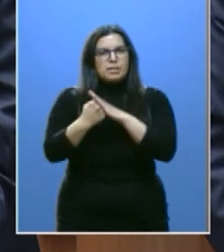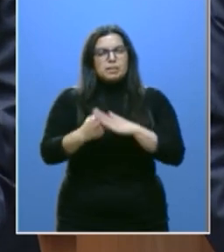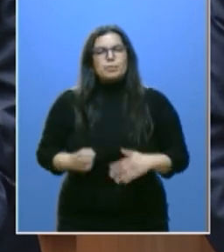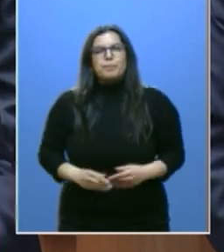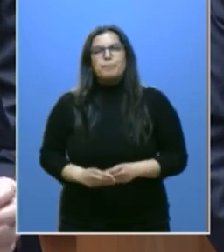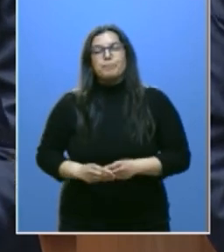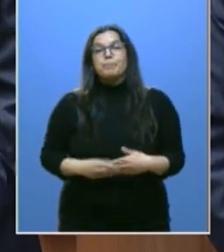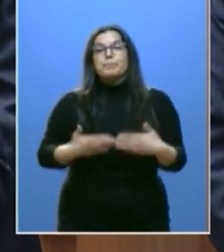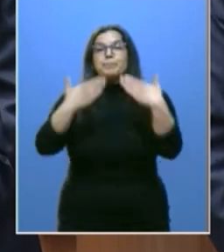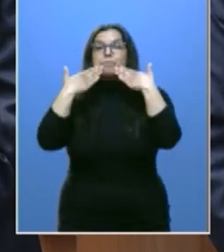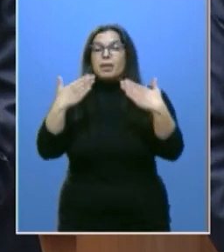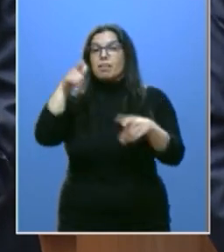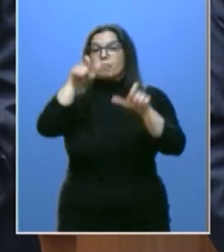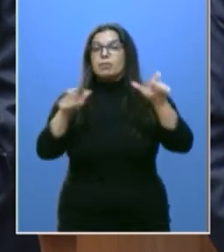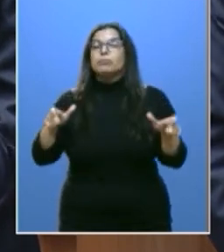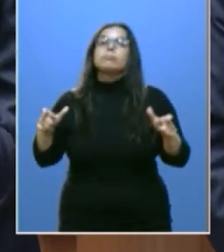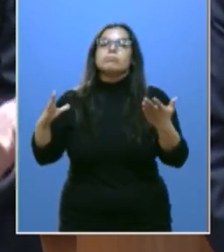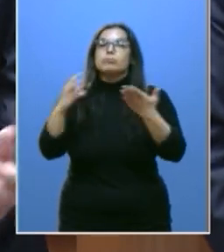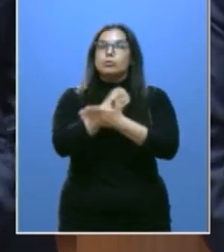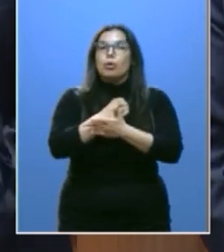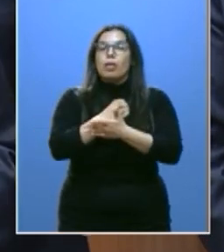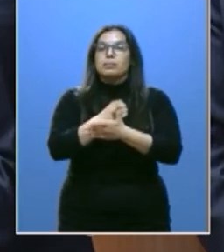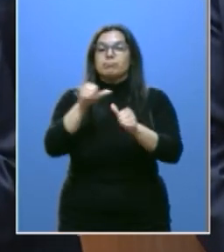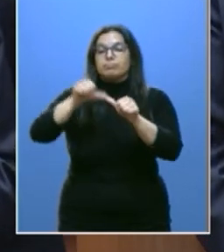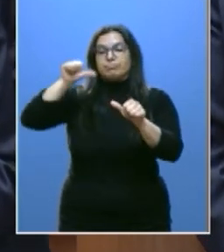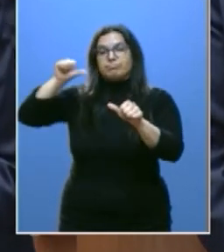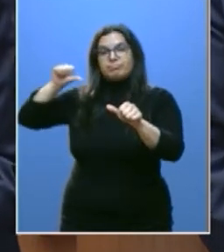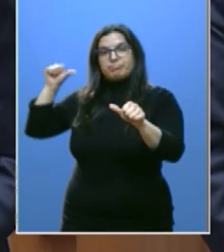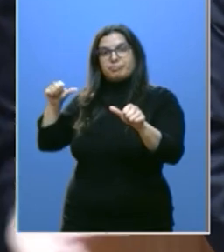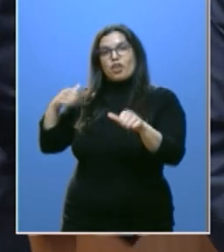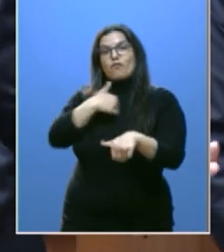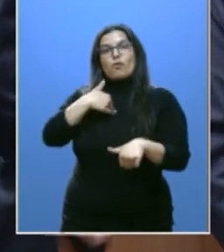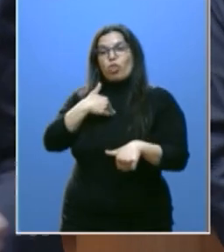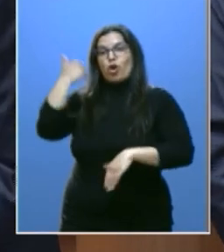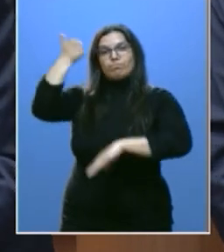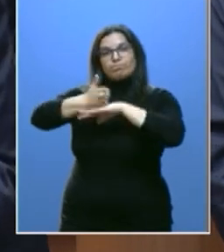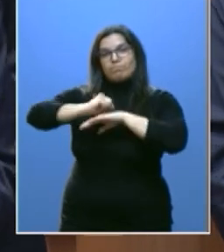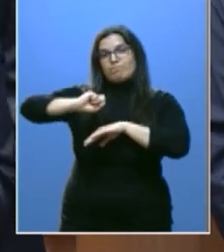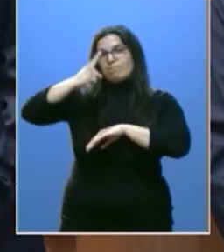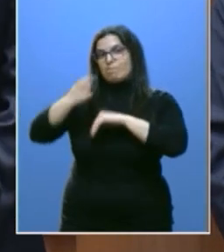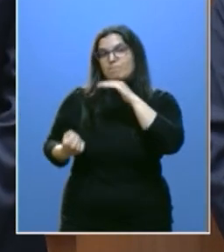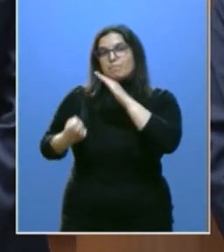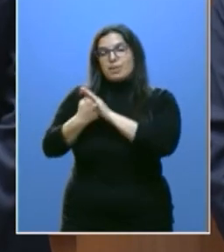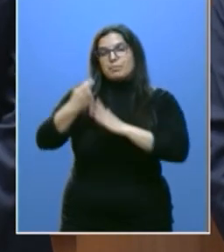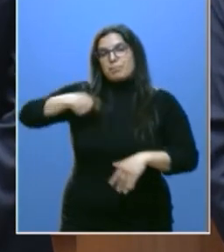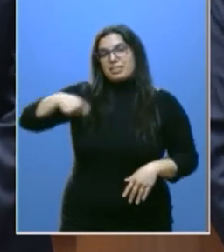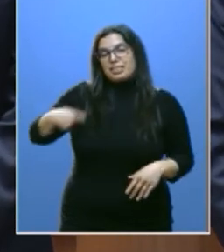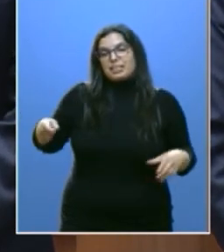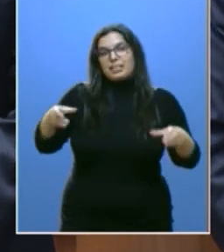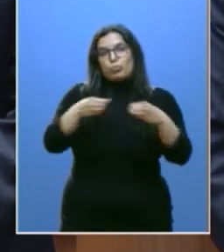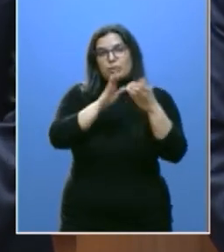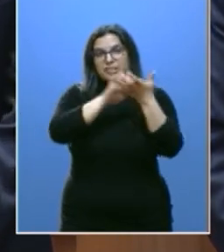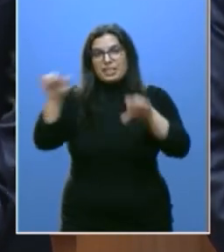Gracias a todos los que me habéis precedido en la más alta responsabilidad de presidir Castilla y León.